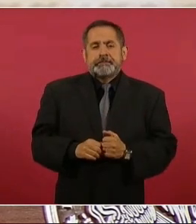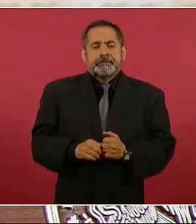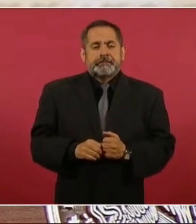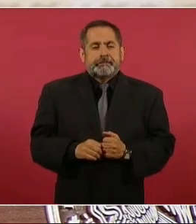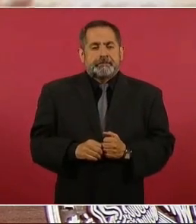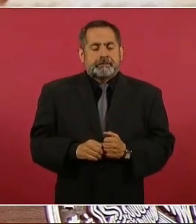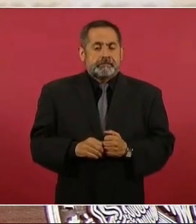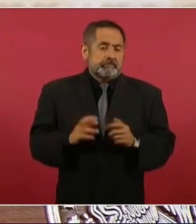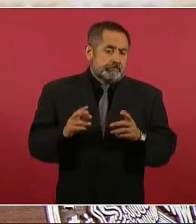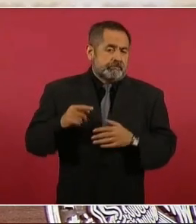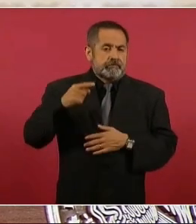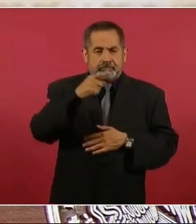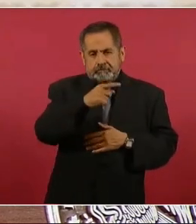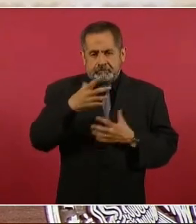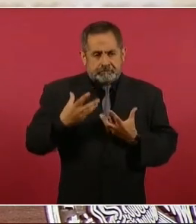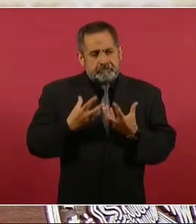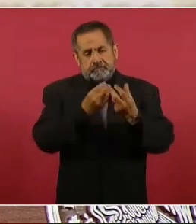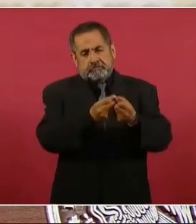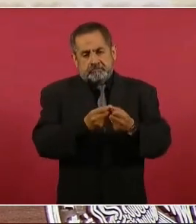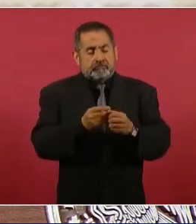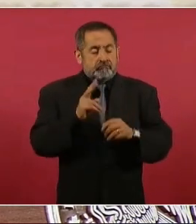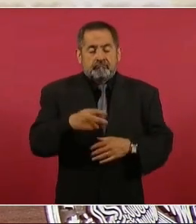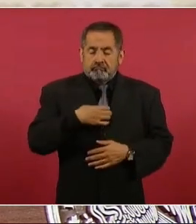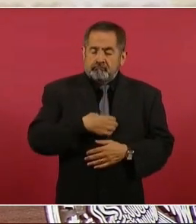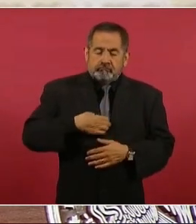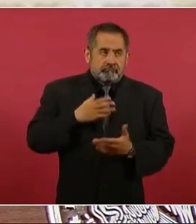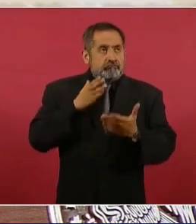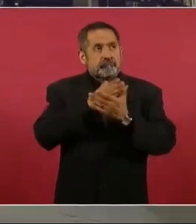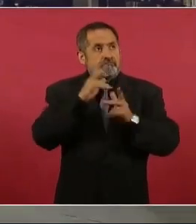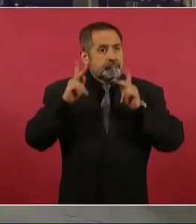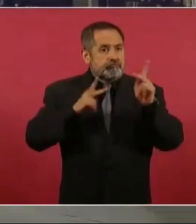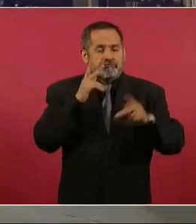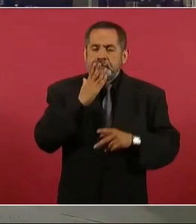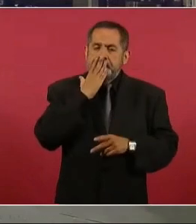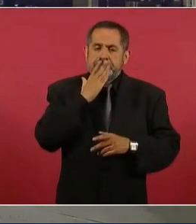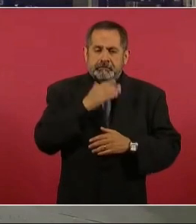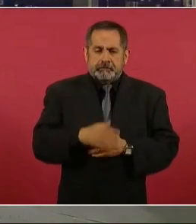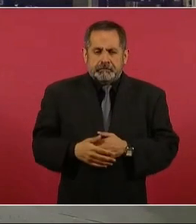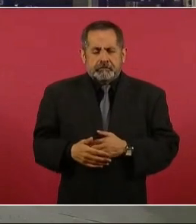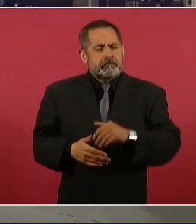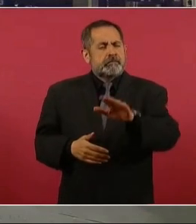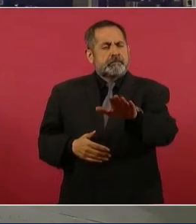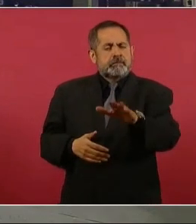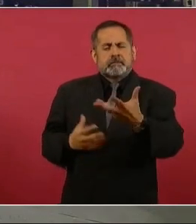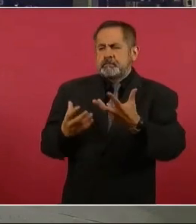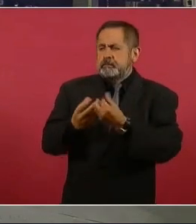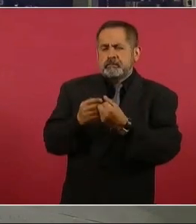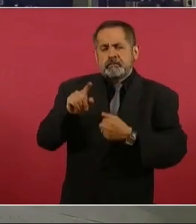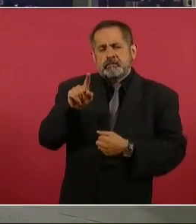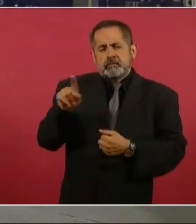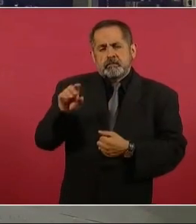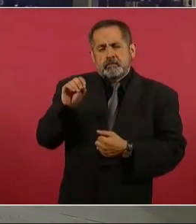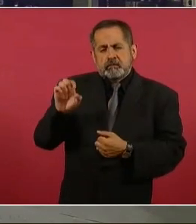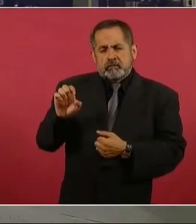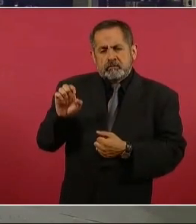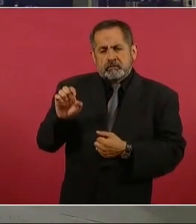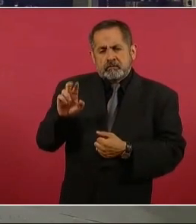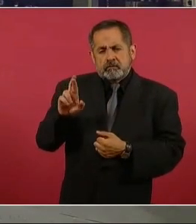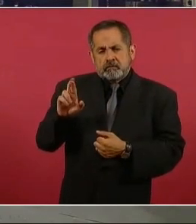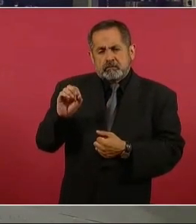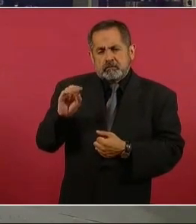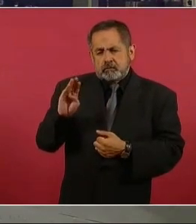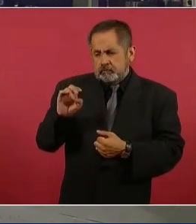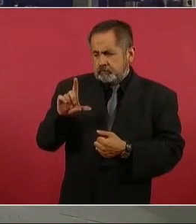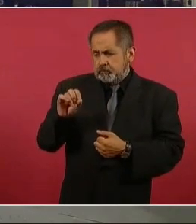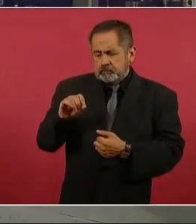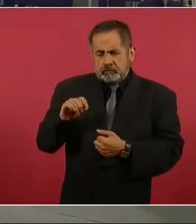y allá vamos a estar, nos da mucho gusto ir a Sonora. Ya que va Zoe Robledo, allá podrían decir, o sea, no